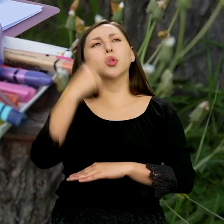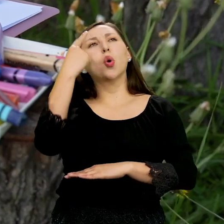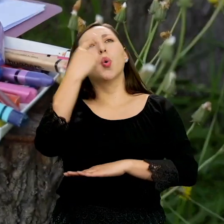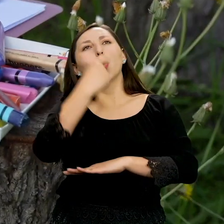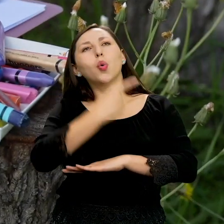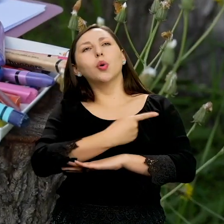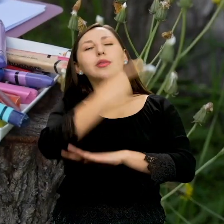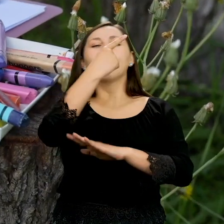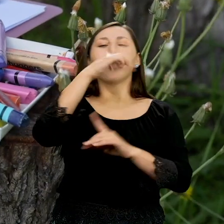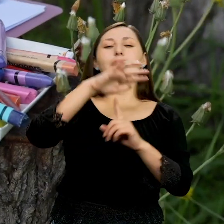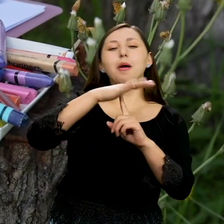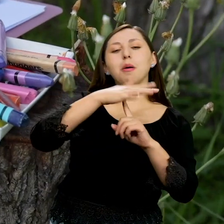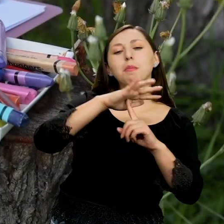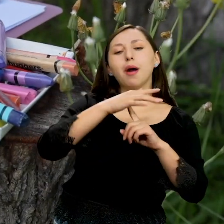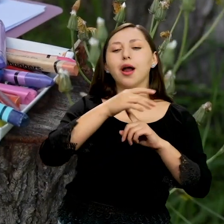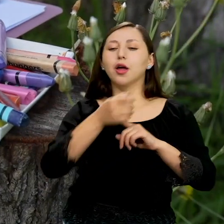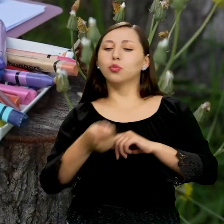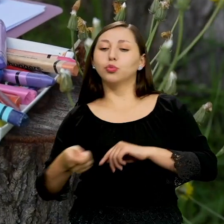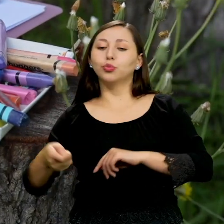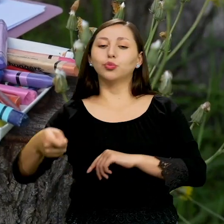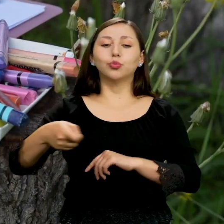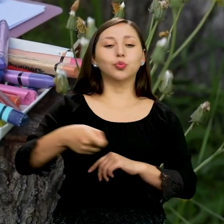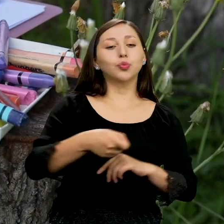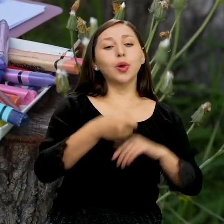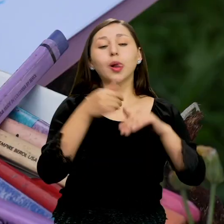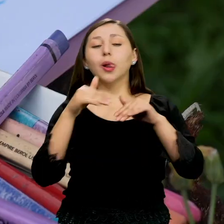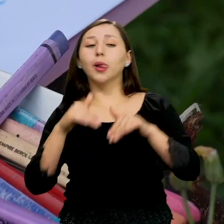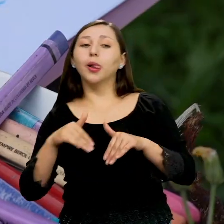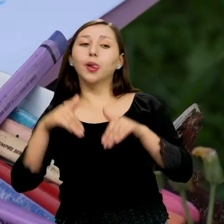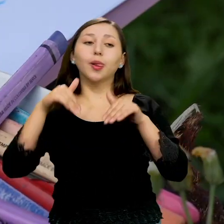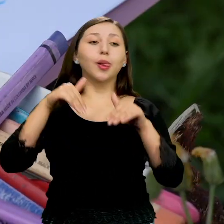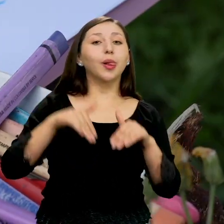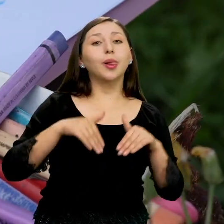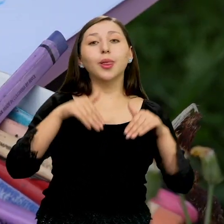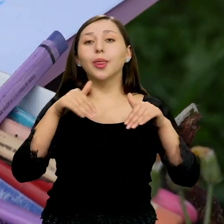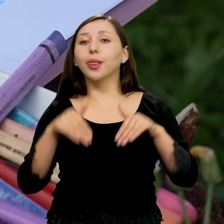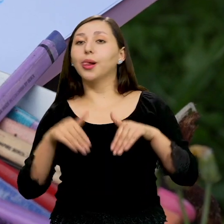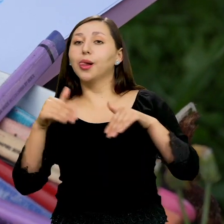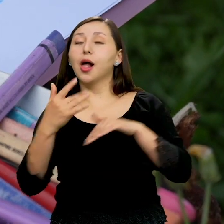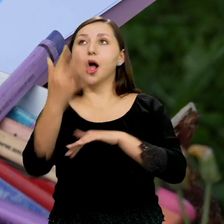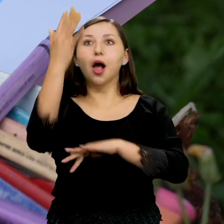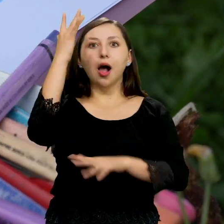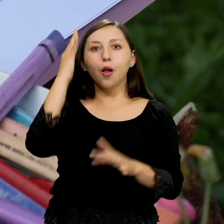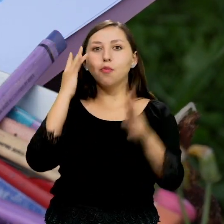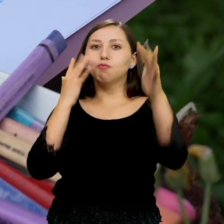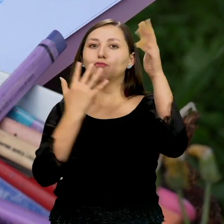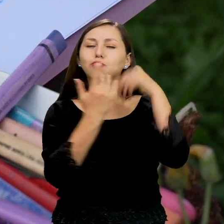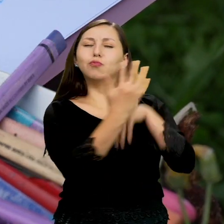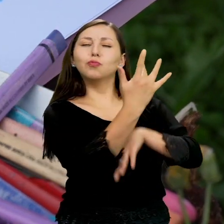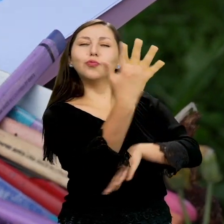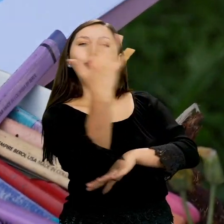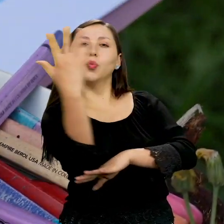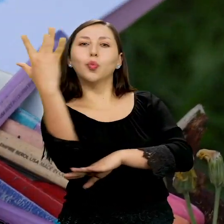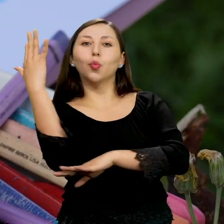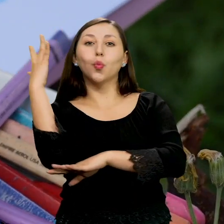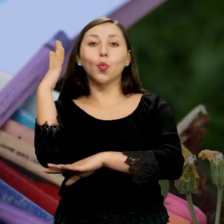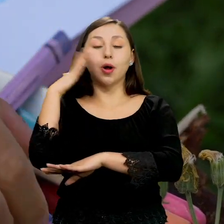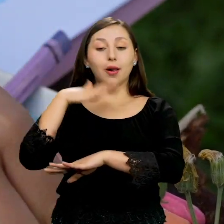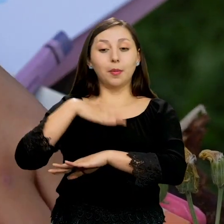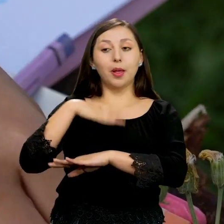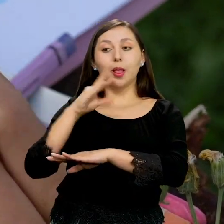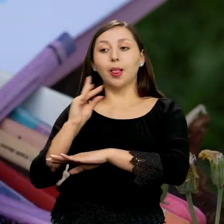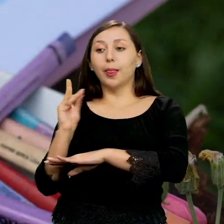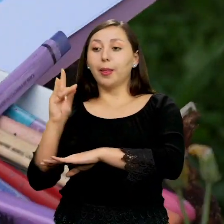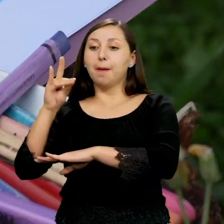Que se fue a pasear Con su perrita Macarena Cuando se fueron un ratito al bosque Cuando la Macarena